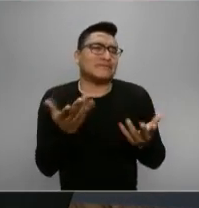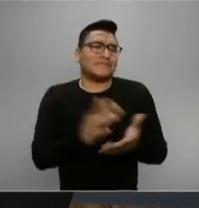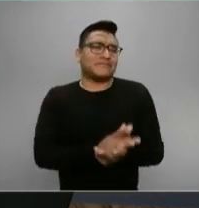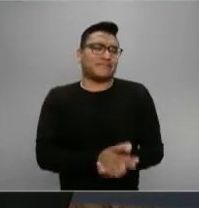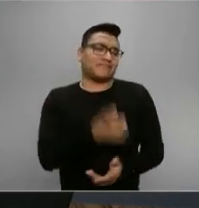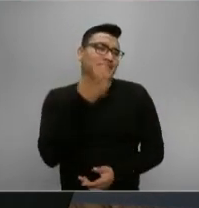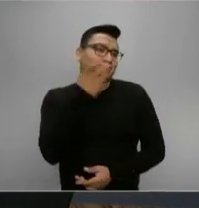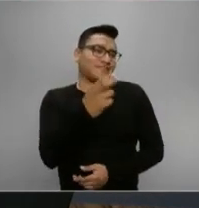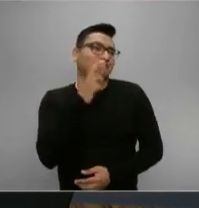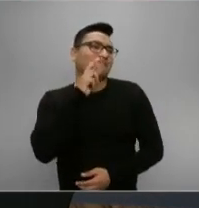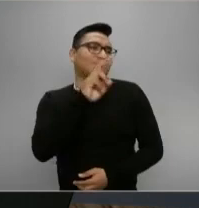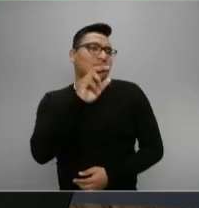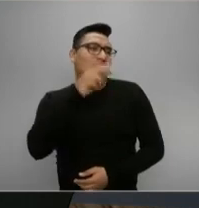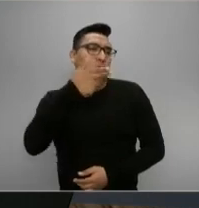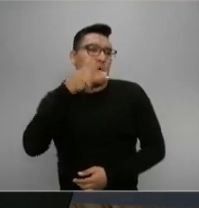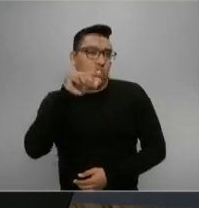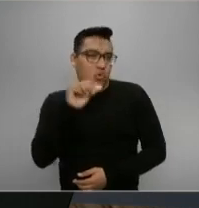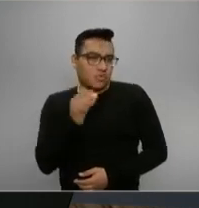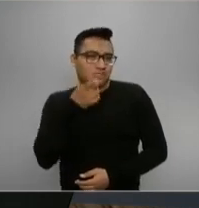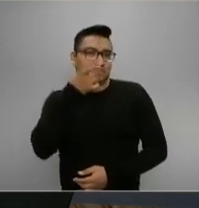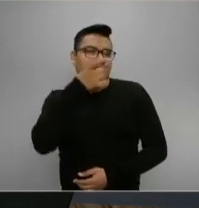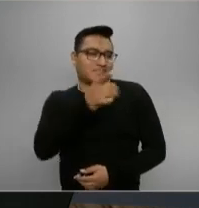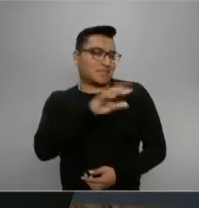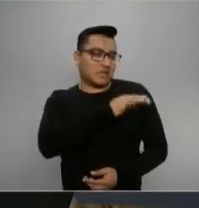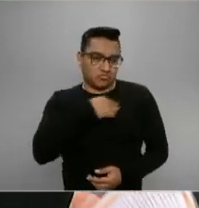-Gatell, que aquí se lo presentamos para que usted, pues...